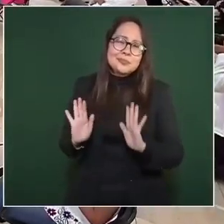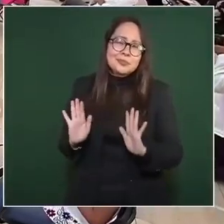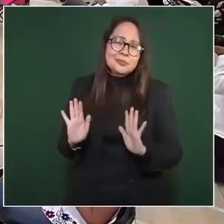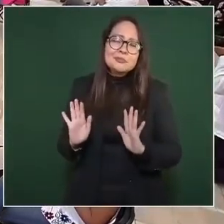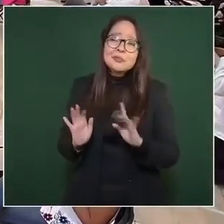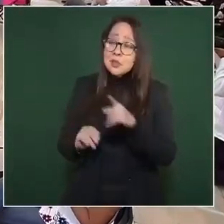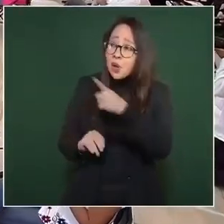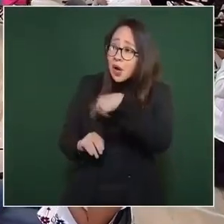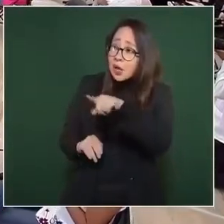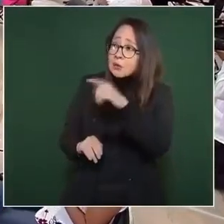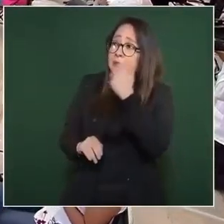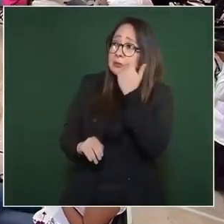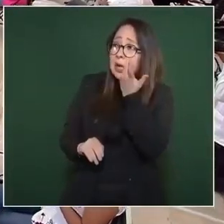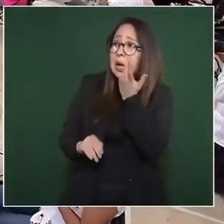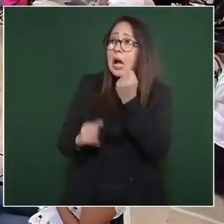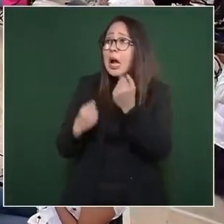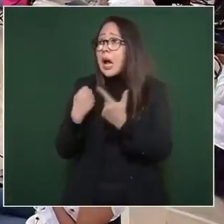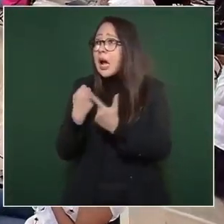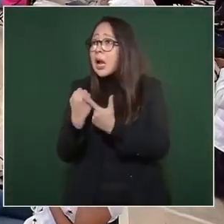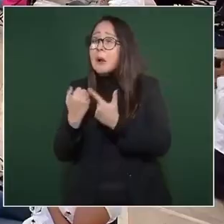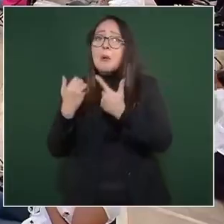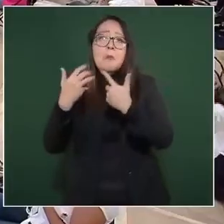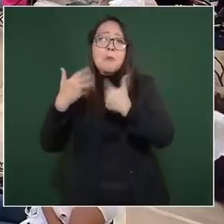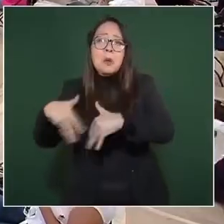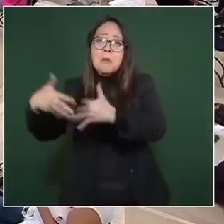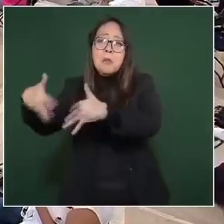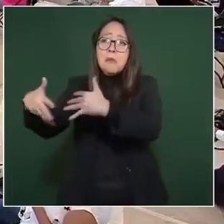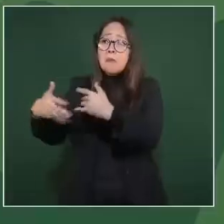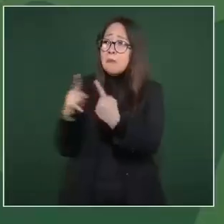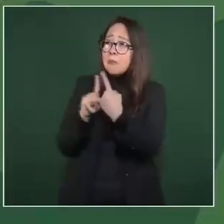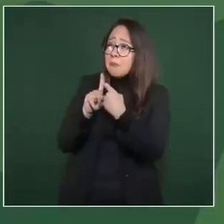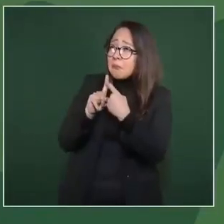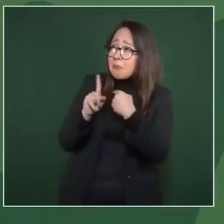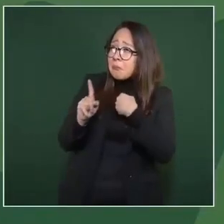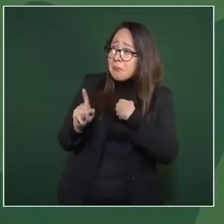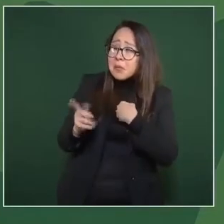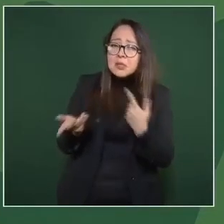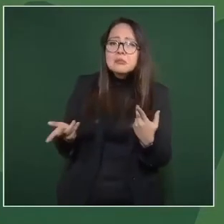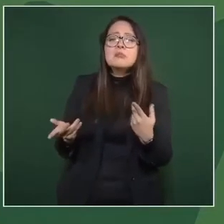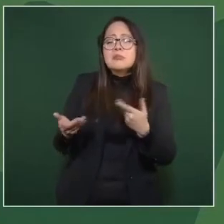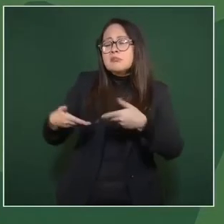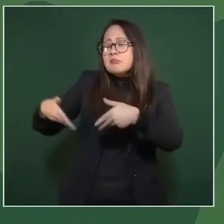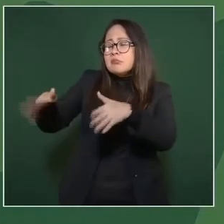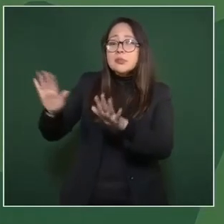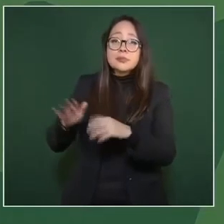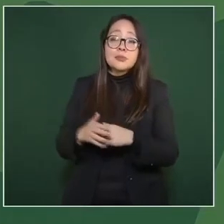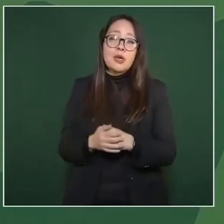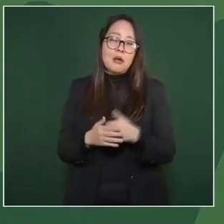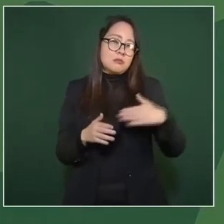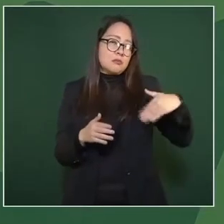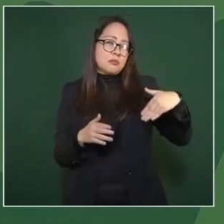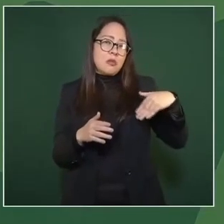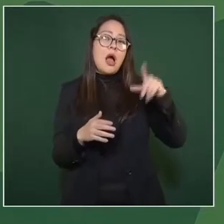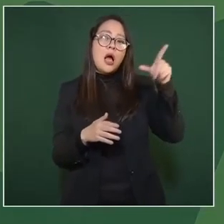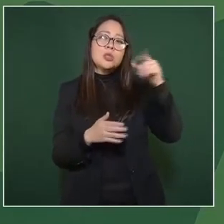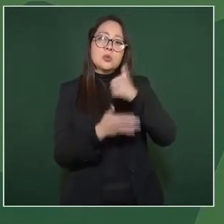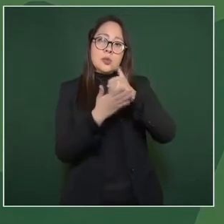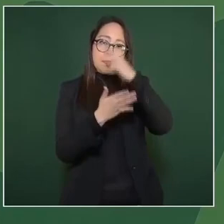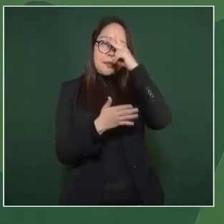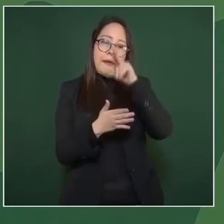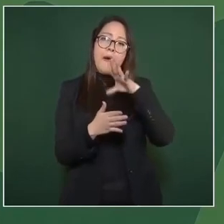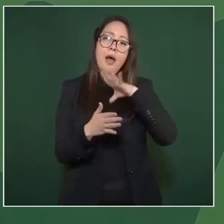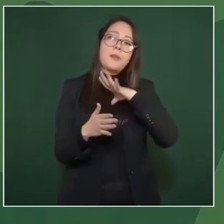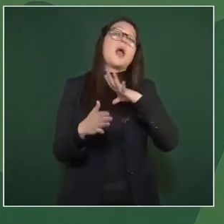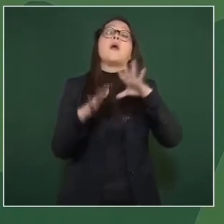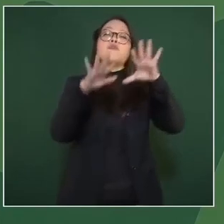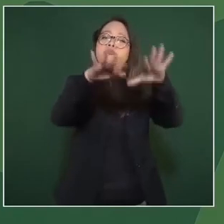manifiesten, que haya críticas. Hace poco hubo un congreso en la Ciudad de México, vinieron